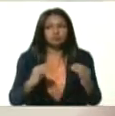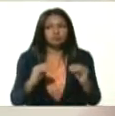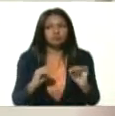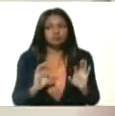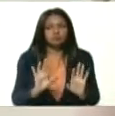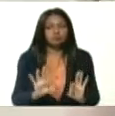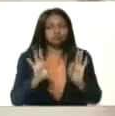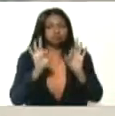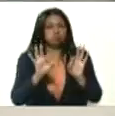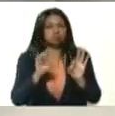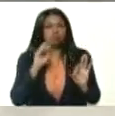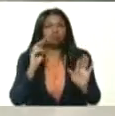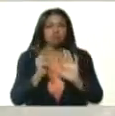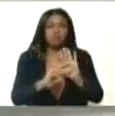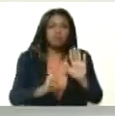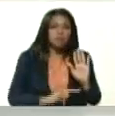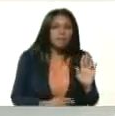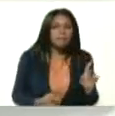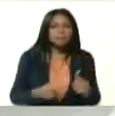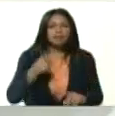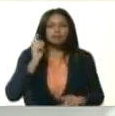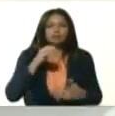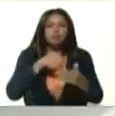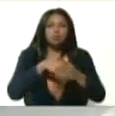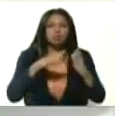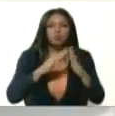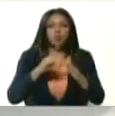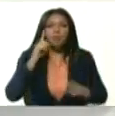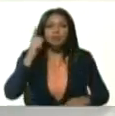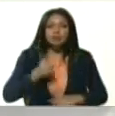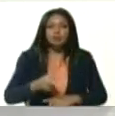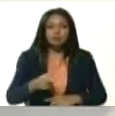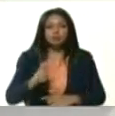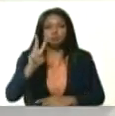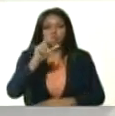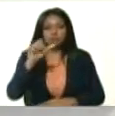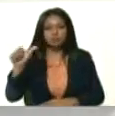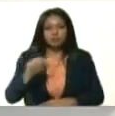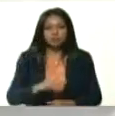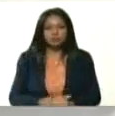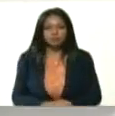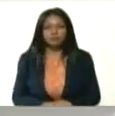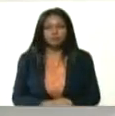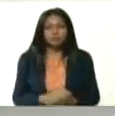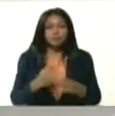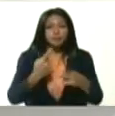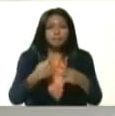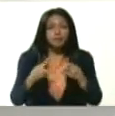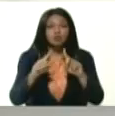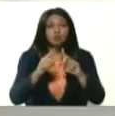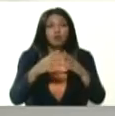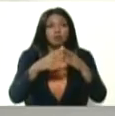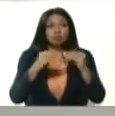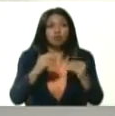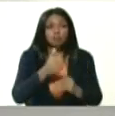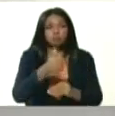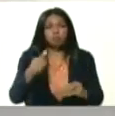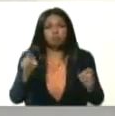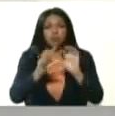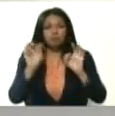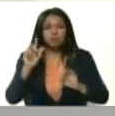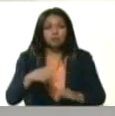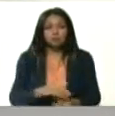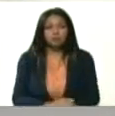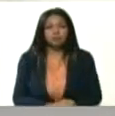Usted instruyó la cuarentena obligatoria de dos semanas. Pero a todos los compatriotas que están regresando,